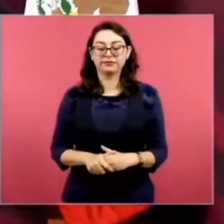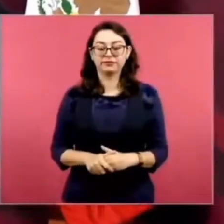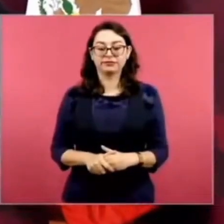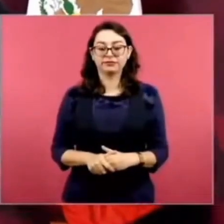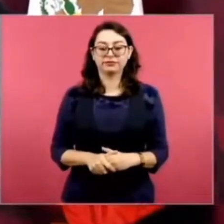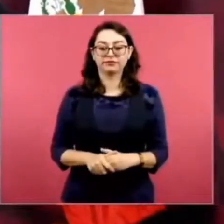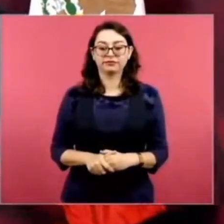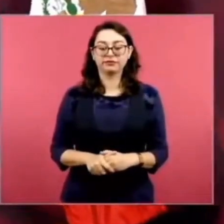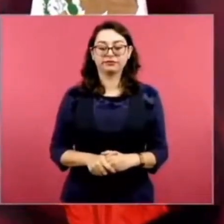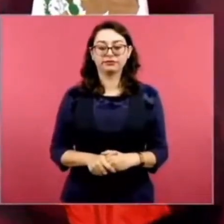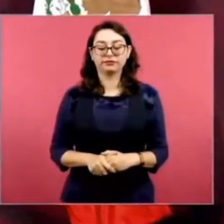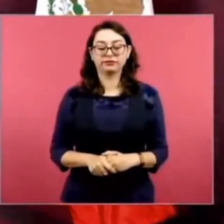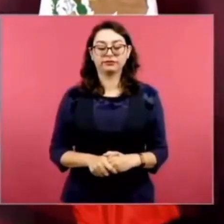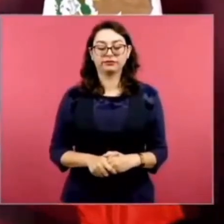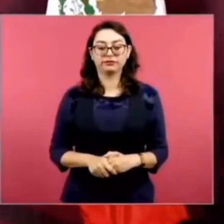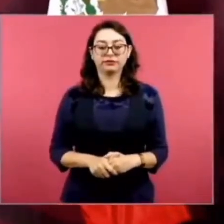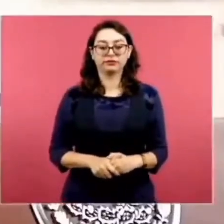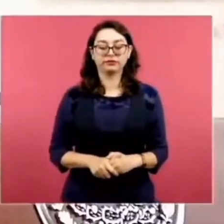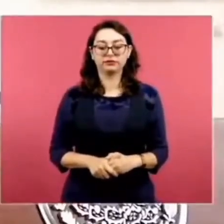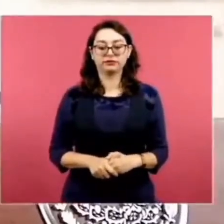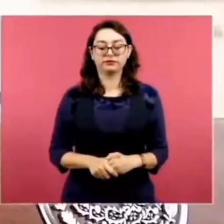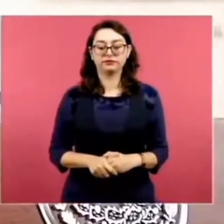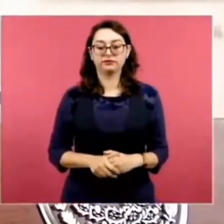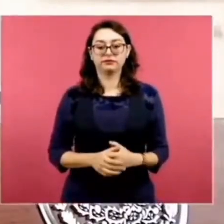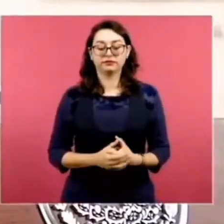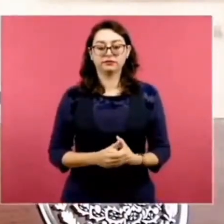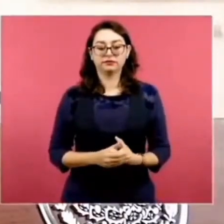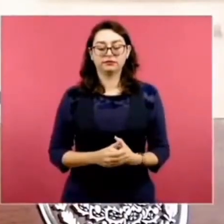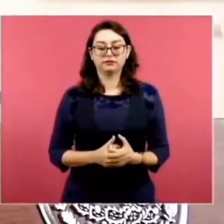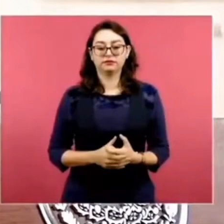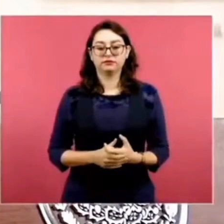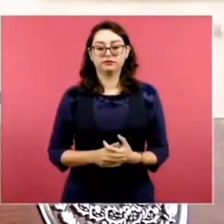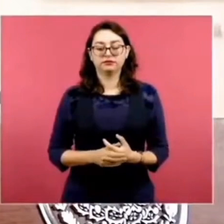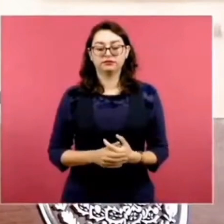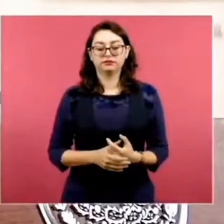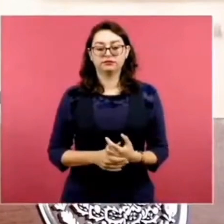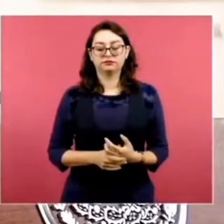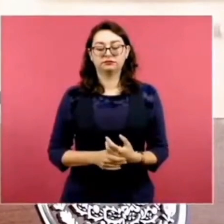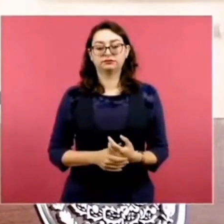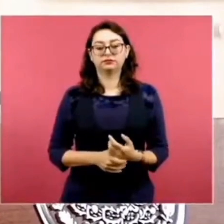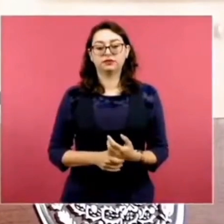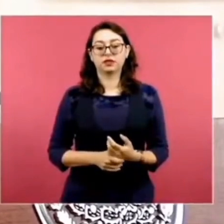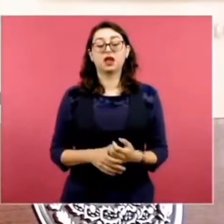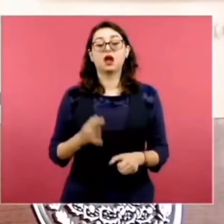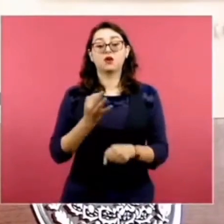crisis, pues son cuestiones que comento aquí porque si no,